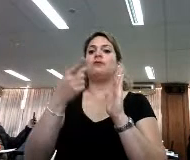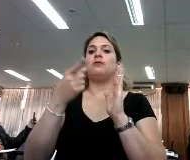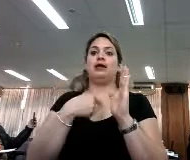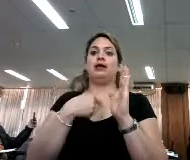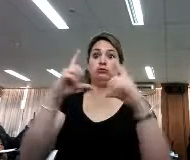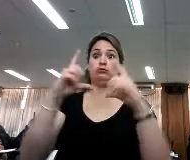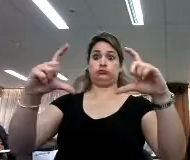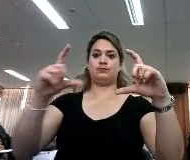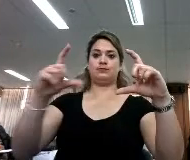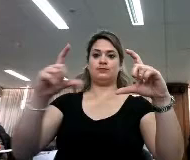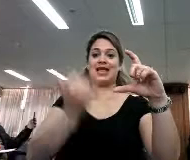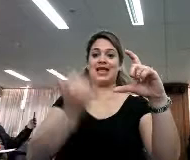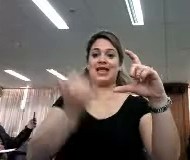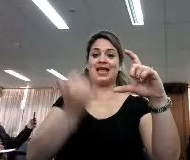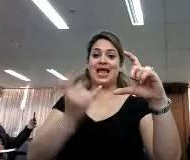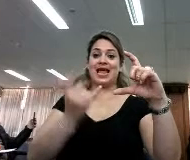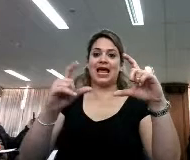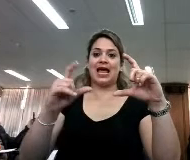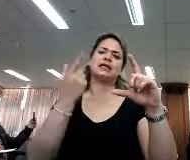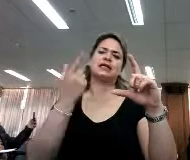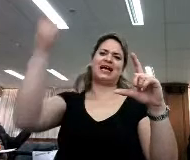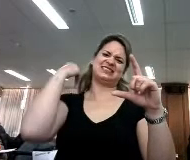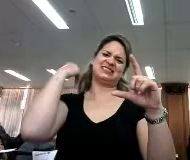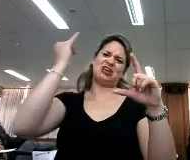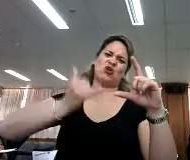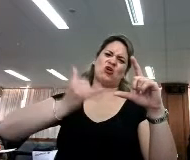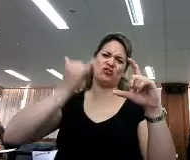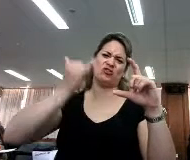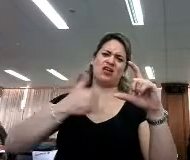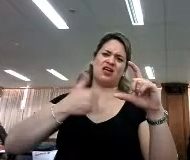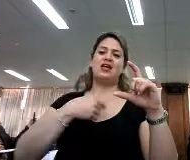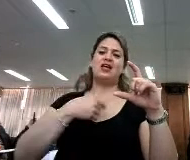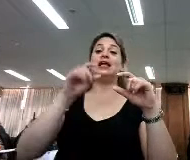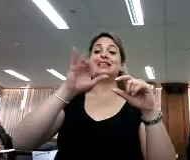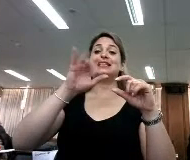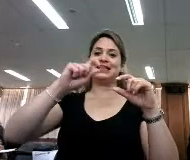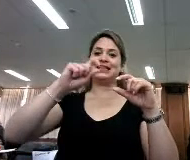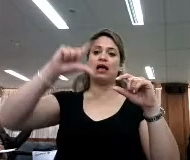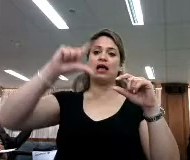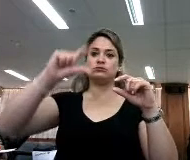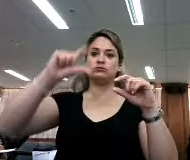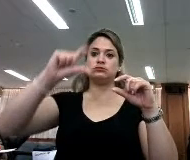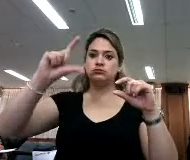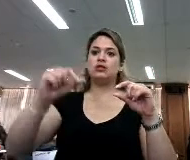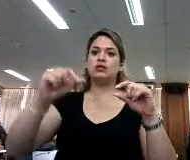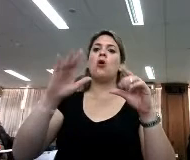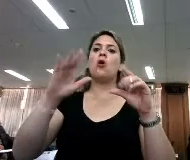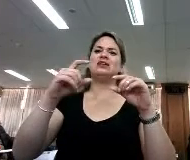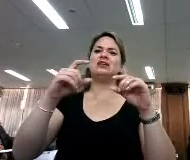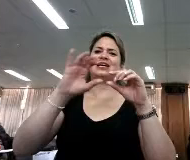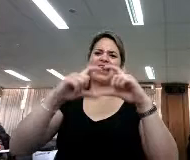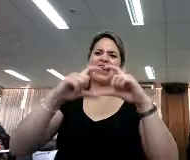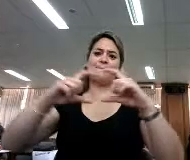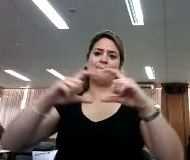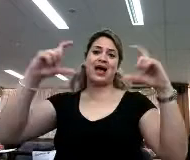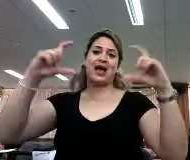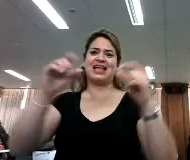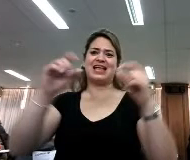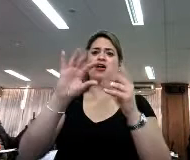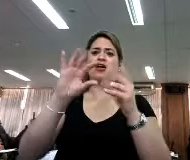y debe de tener, ya lo hablaron ayer, que se pueda cambiar la tipografía, que se puedan hacer las palabras grandes o más chicas,